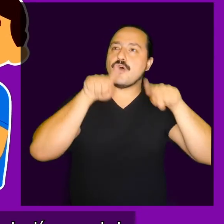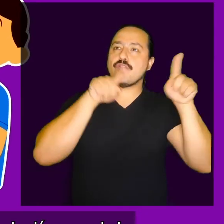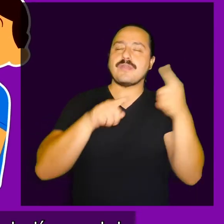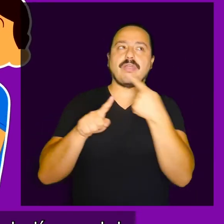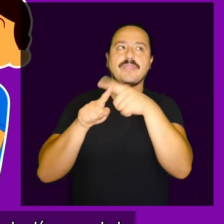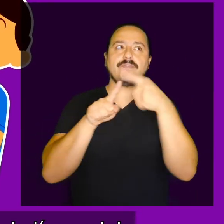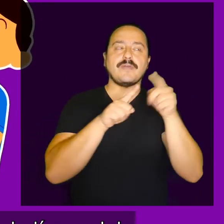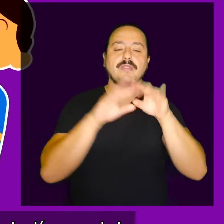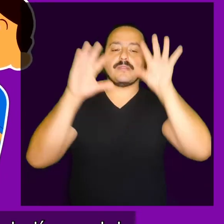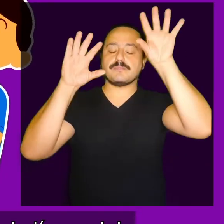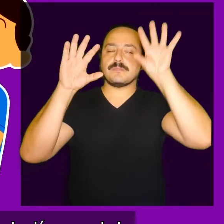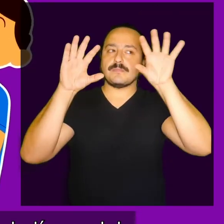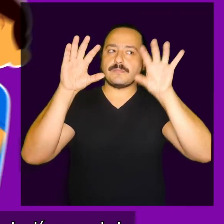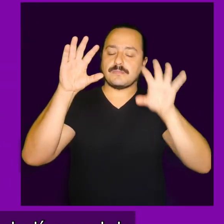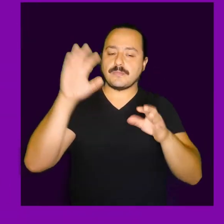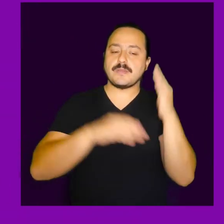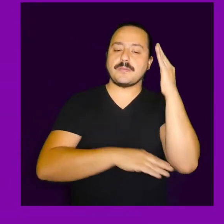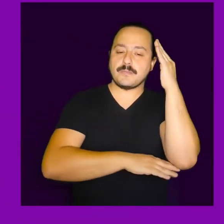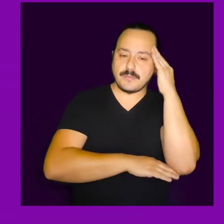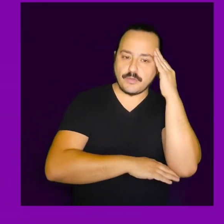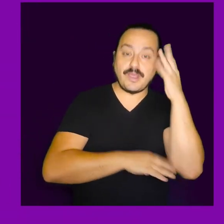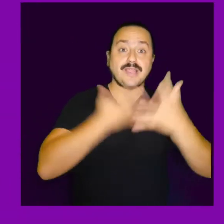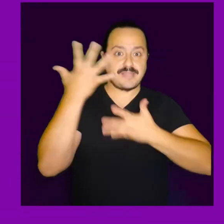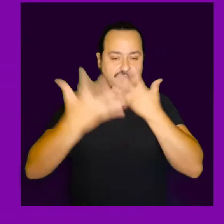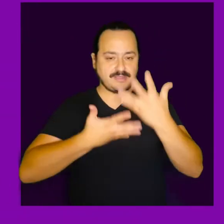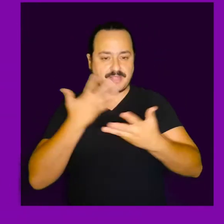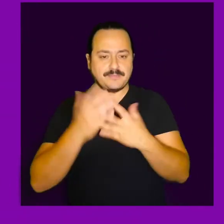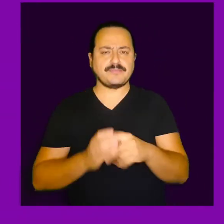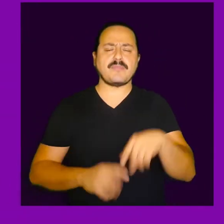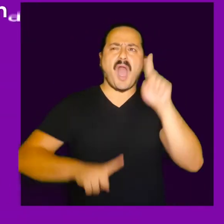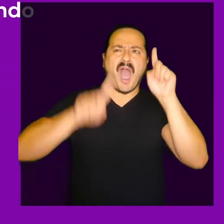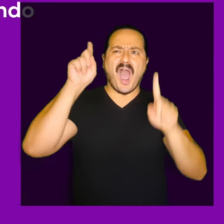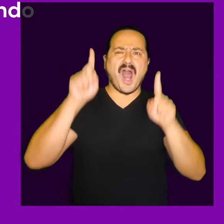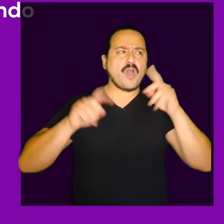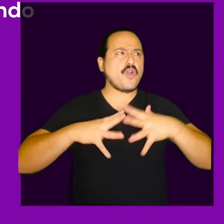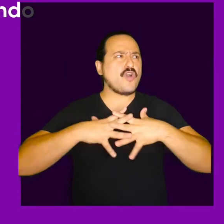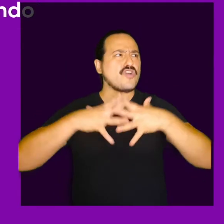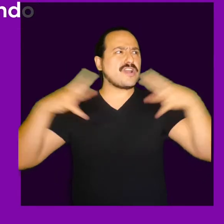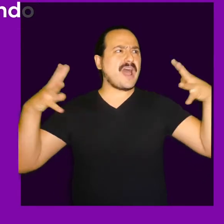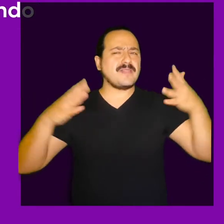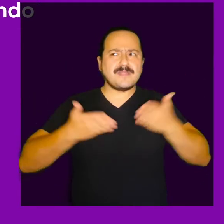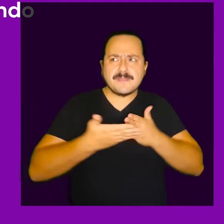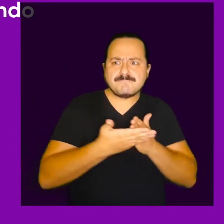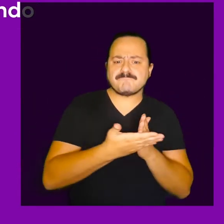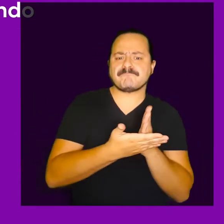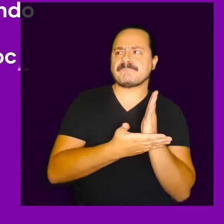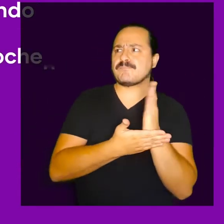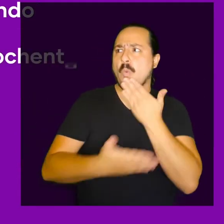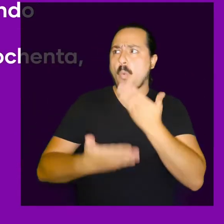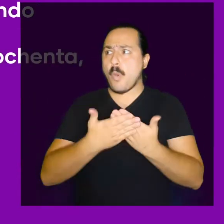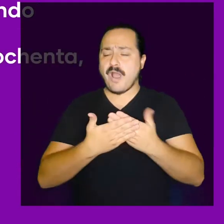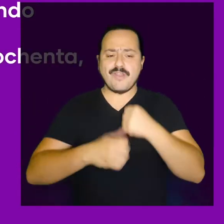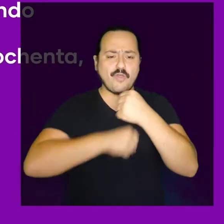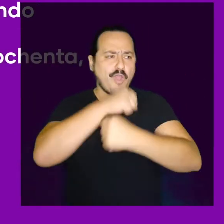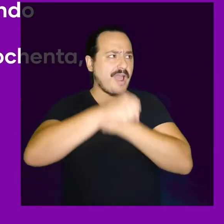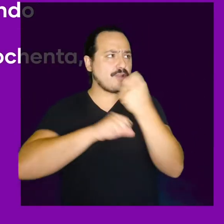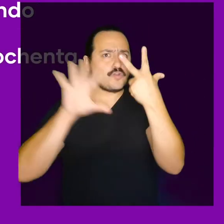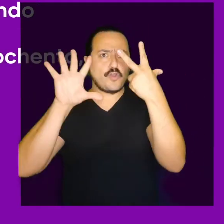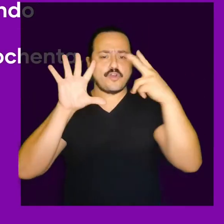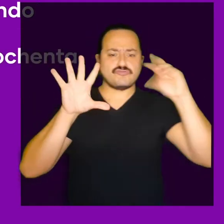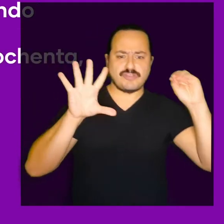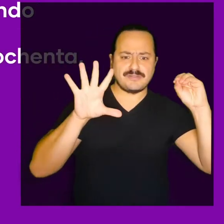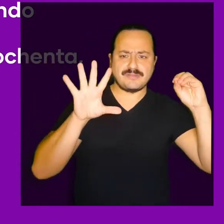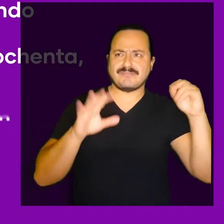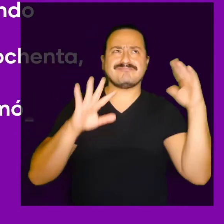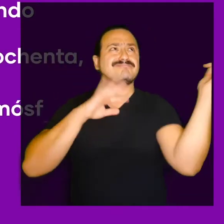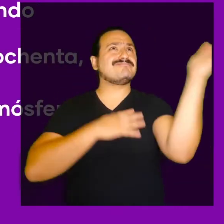melodía vocal de las distintas partes. Algo grande están haciendo en la década de los 80. Ya